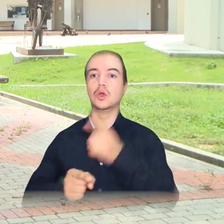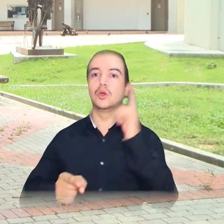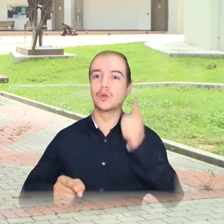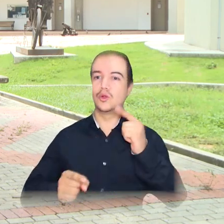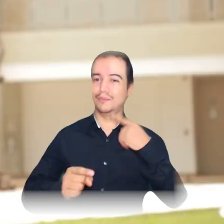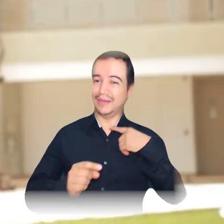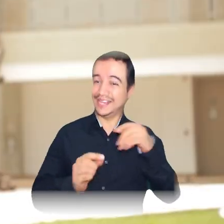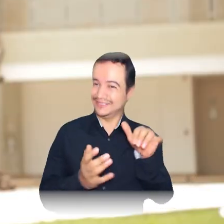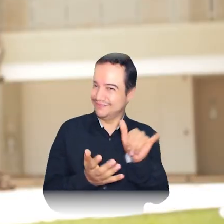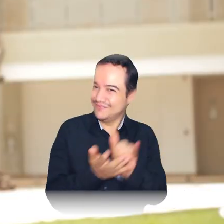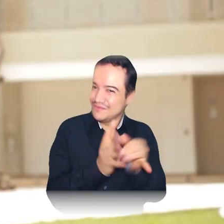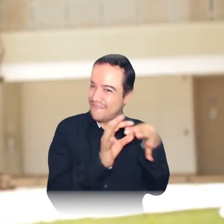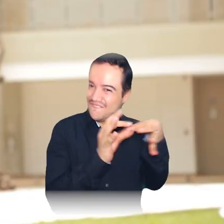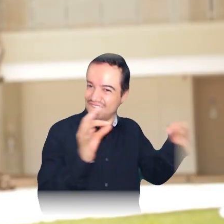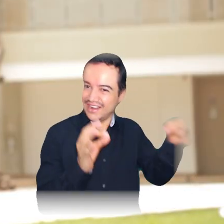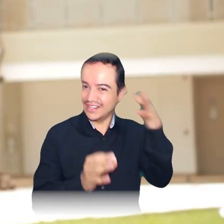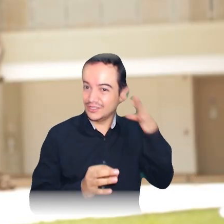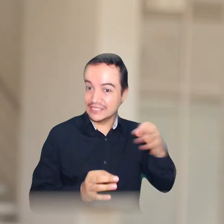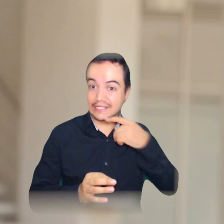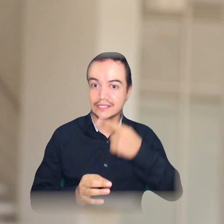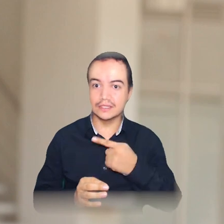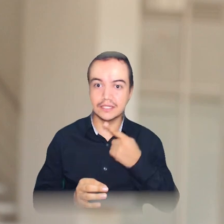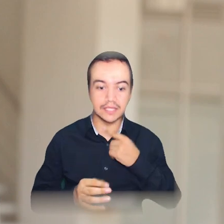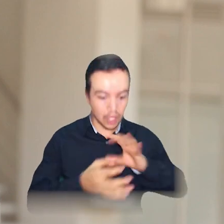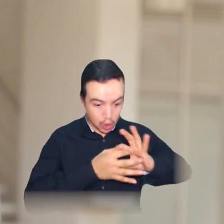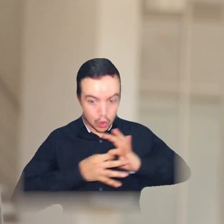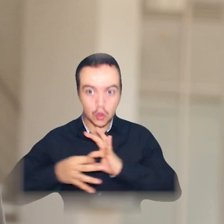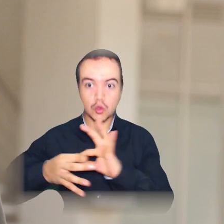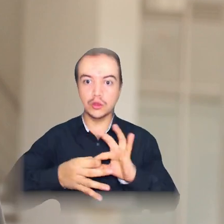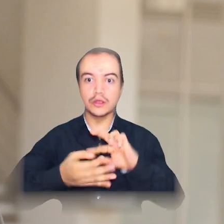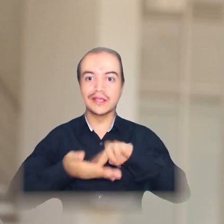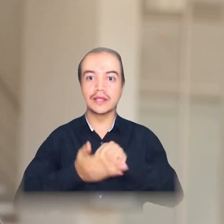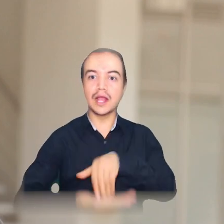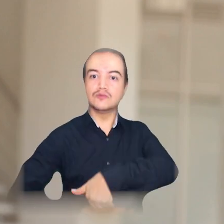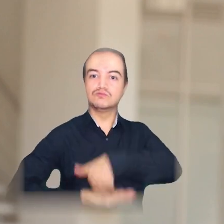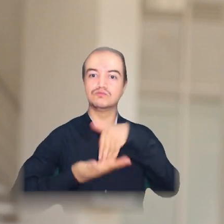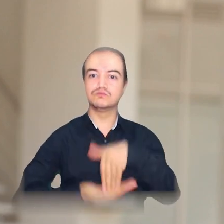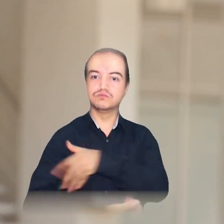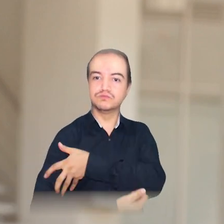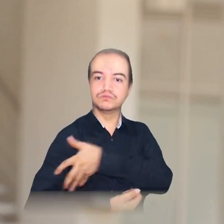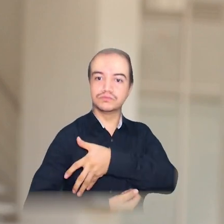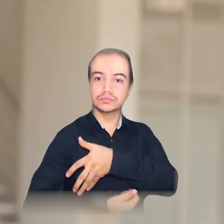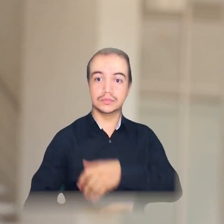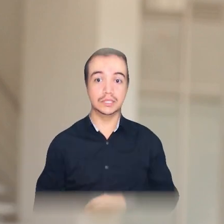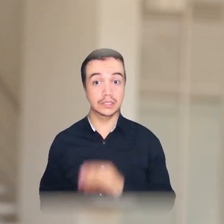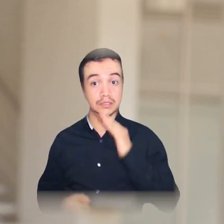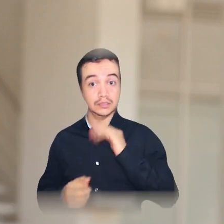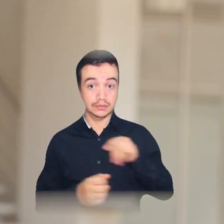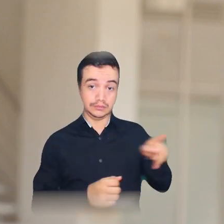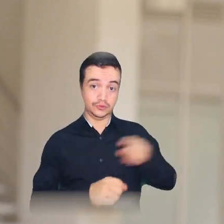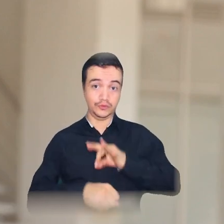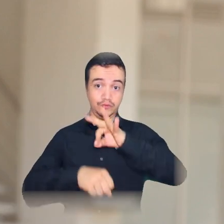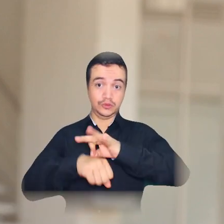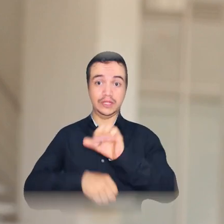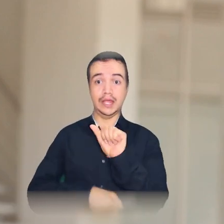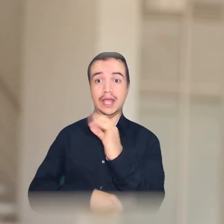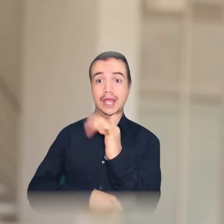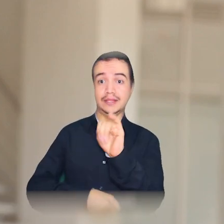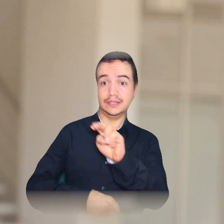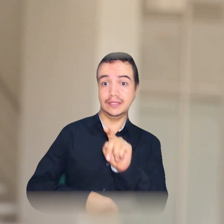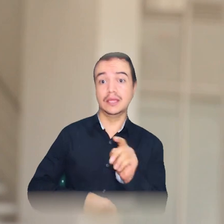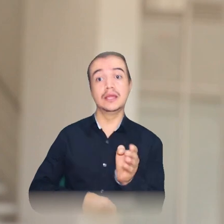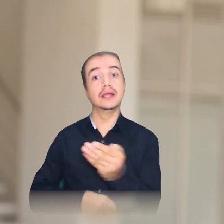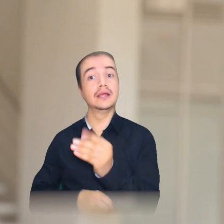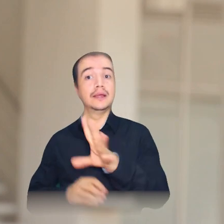conocido refrán, la unión hace la fuerza. Este proceso se cumplió con el liderazgo de la Fundación Atigundigua y la Asociación de